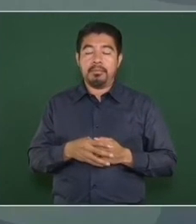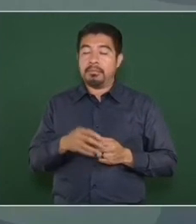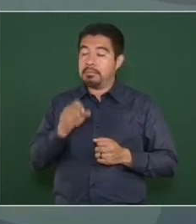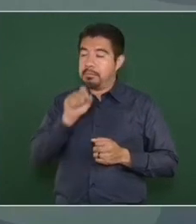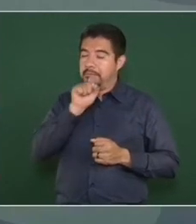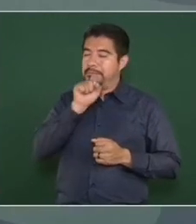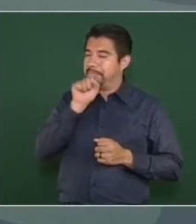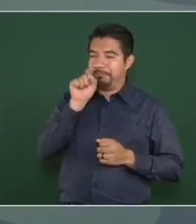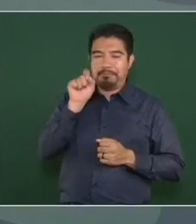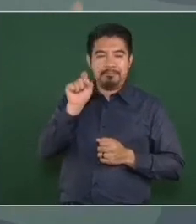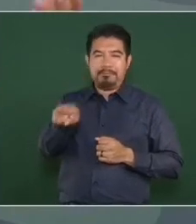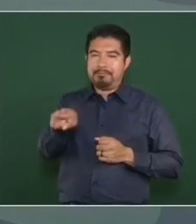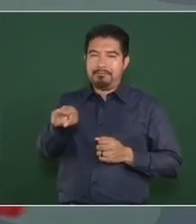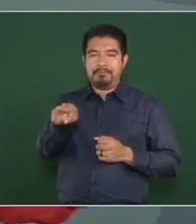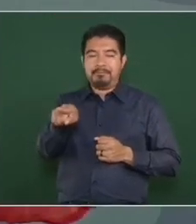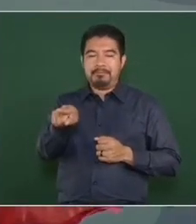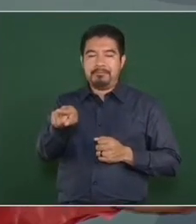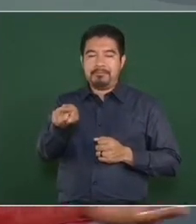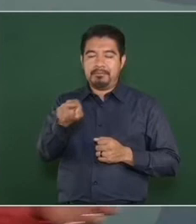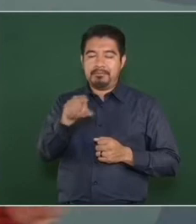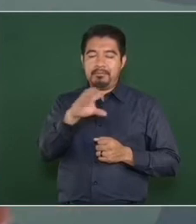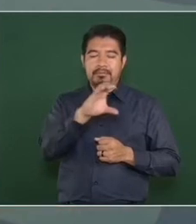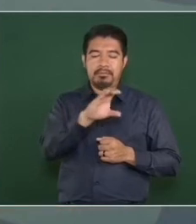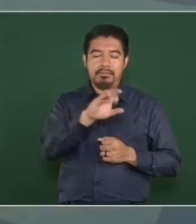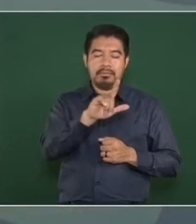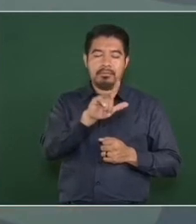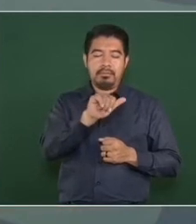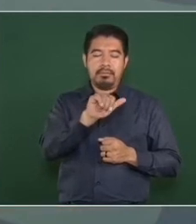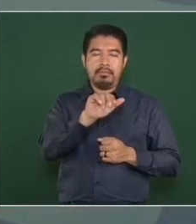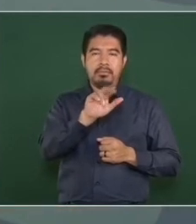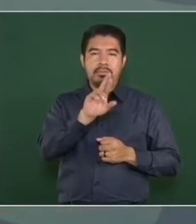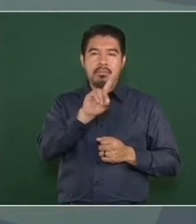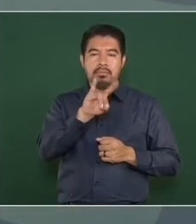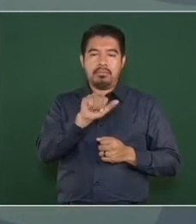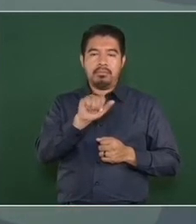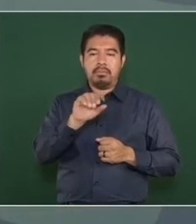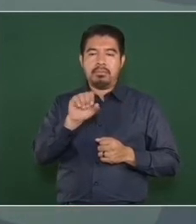Y lo mismo, Claudia Sheinbaum,